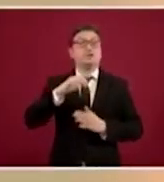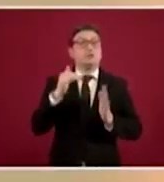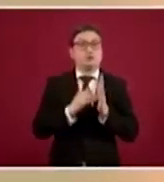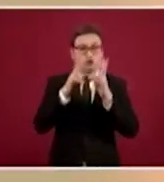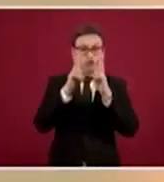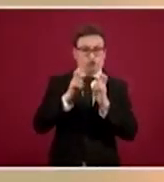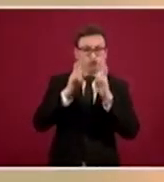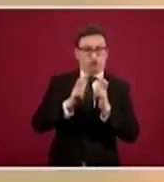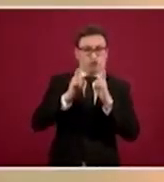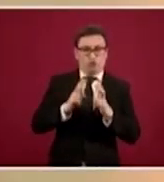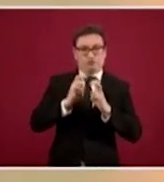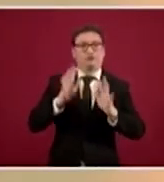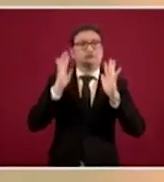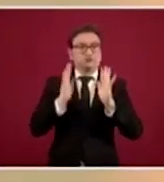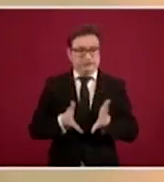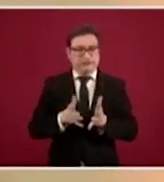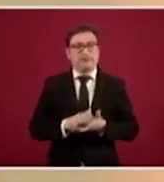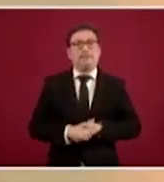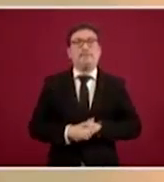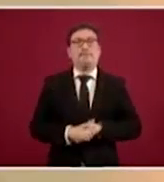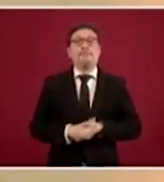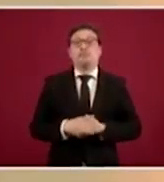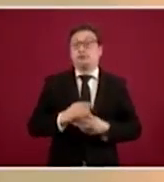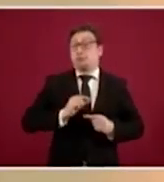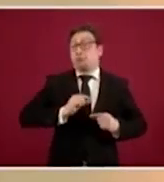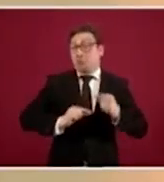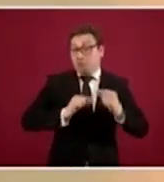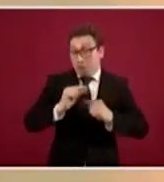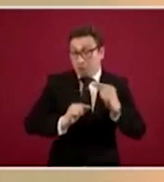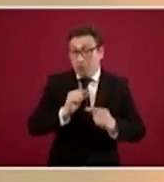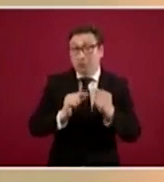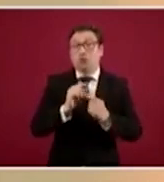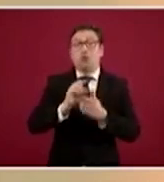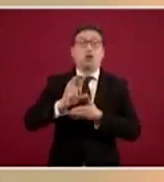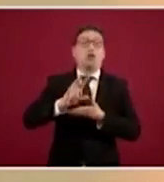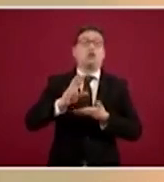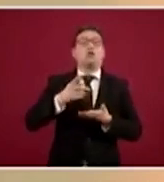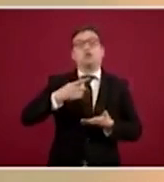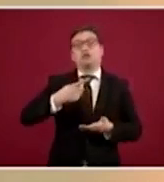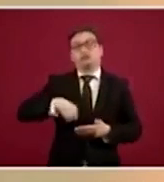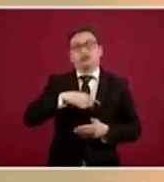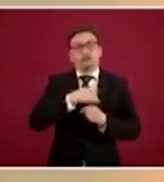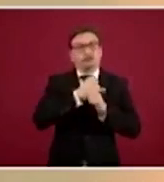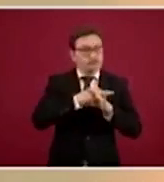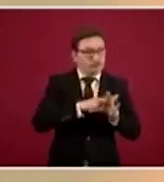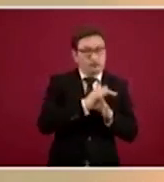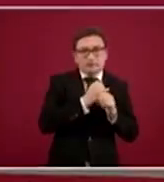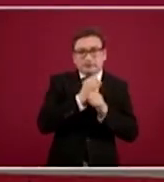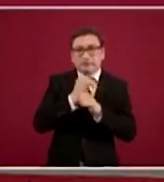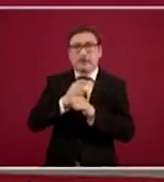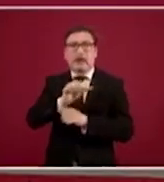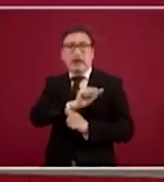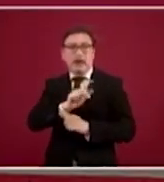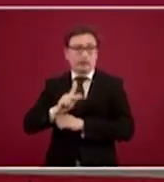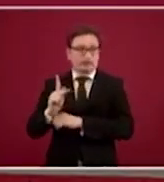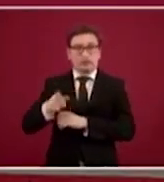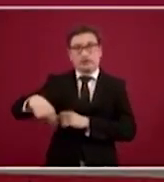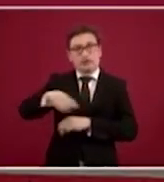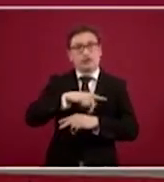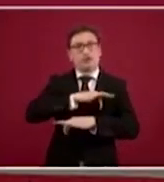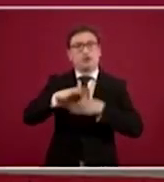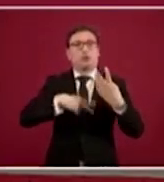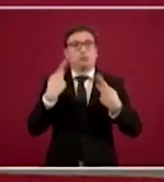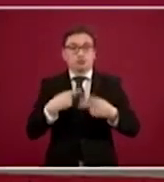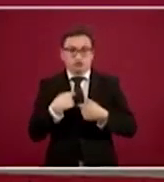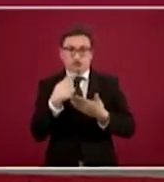descargas de esta aplicación y poco a poco iremos recabando información de esta aplicación conforme la gente la